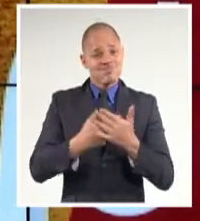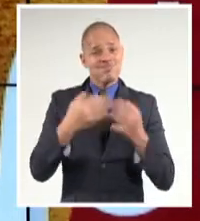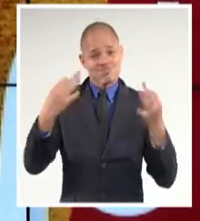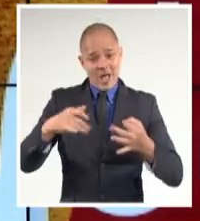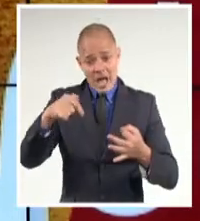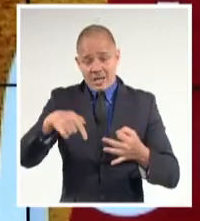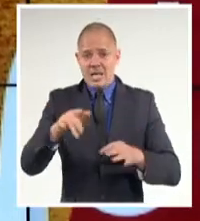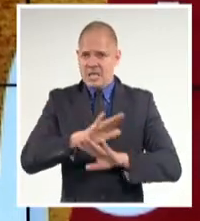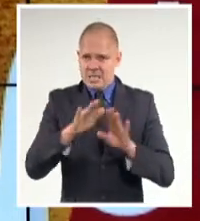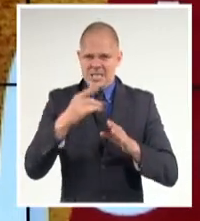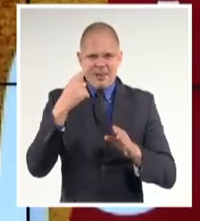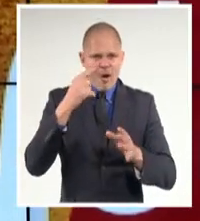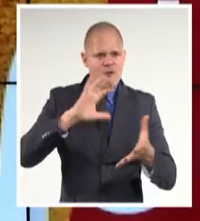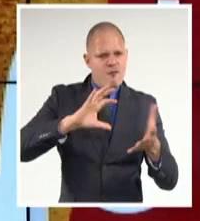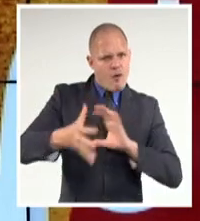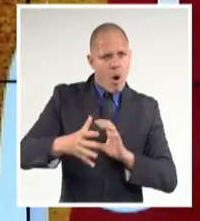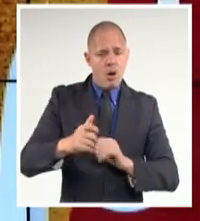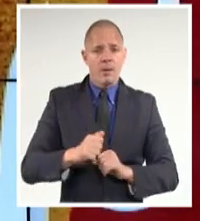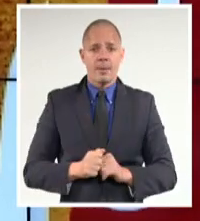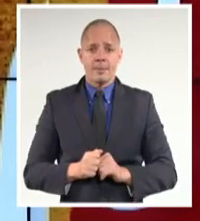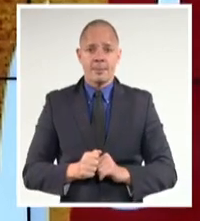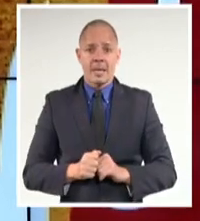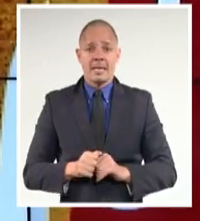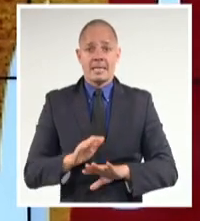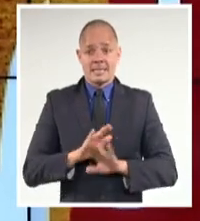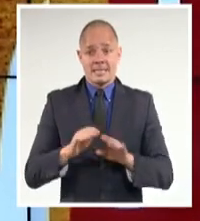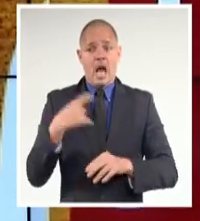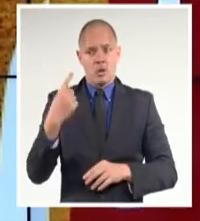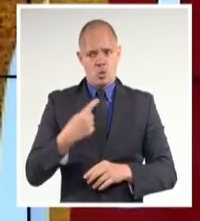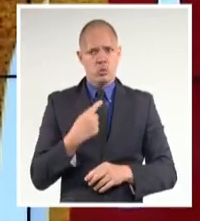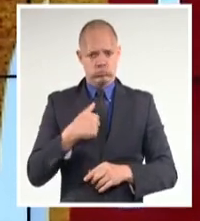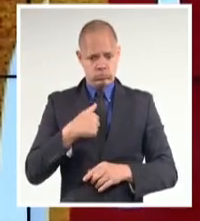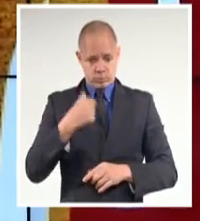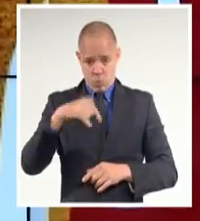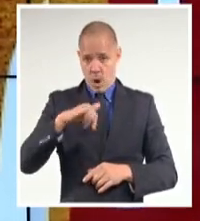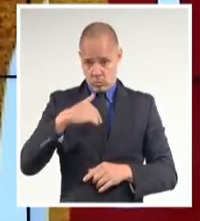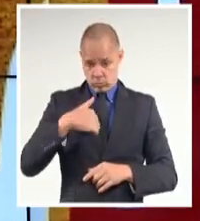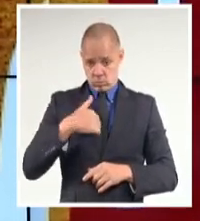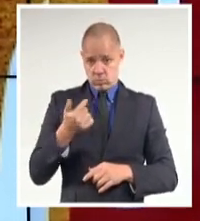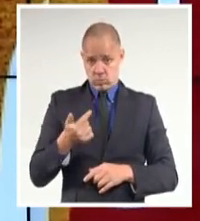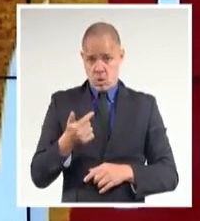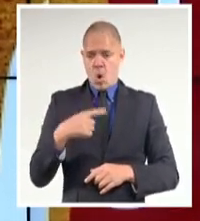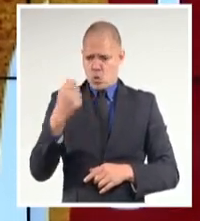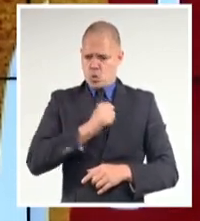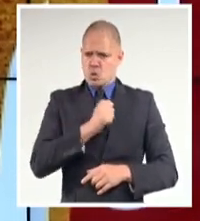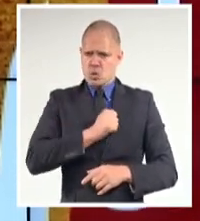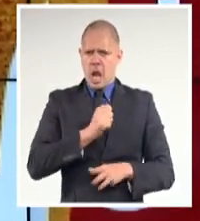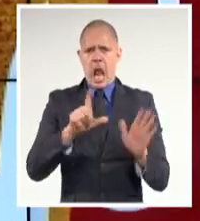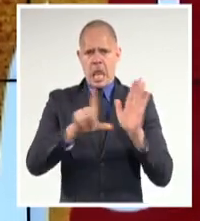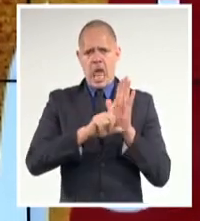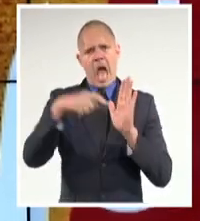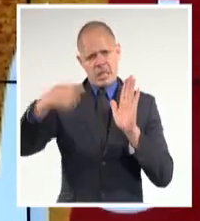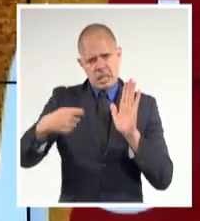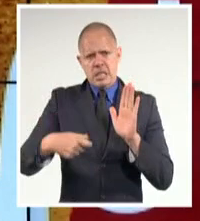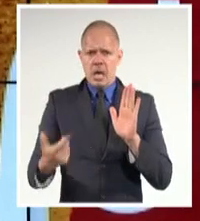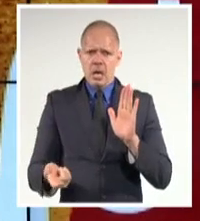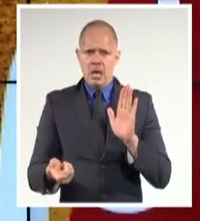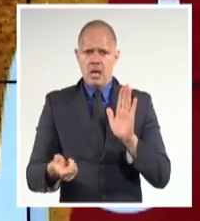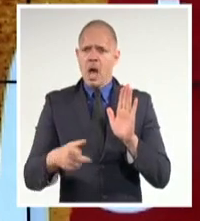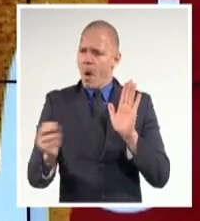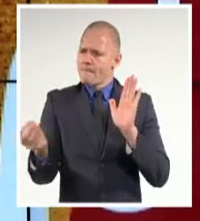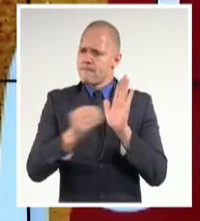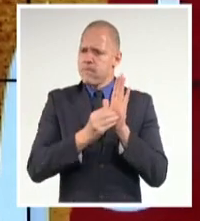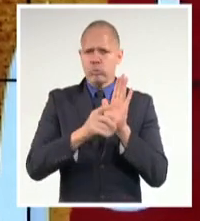y aun cuando hay quienes apuestan o apostamos por la pertinencia de una ley de género, también es verdad que existen